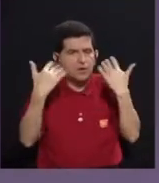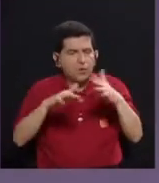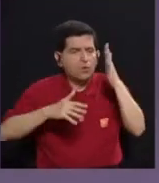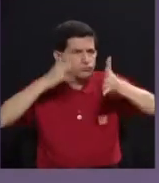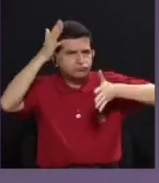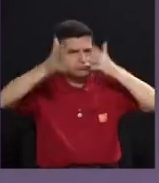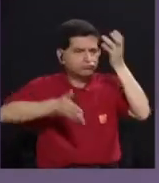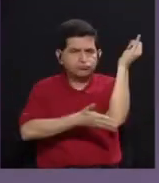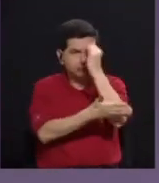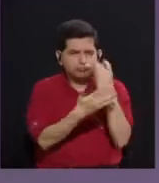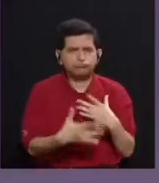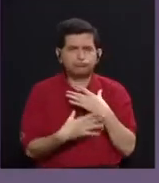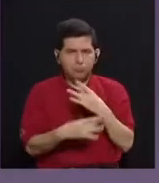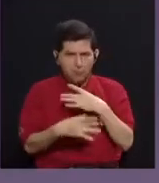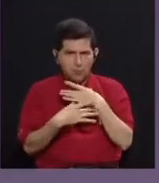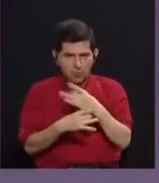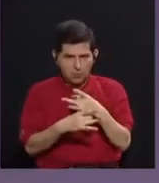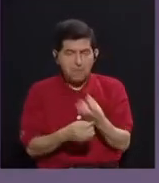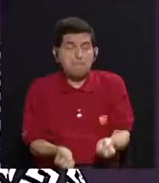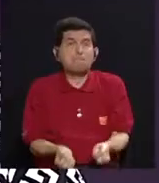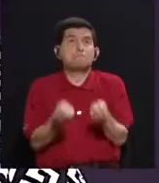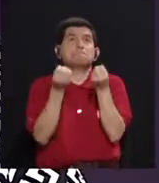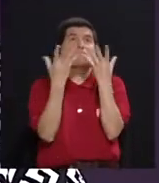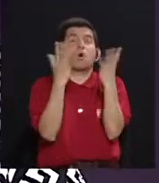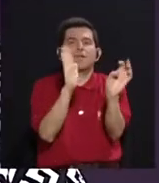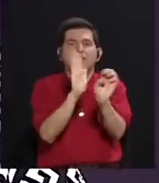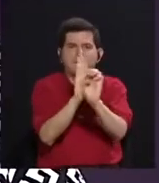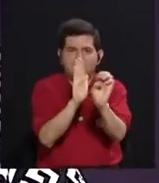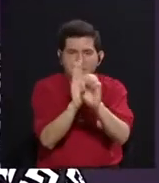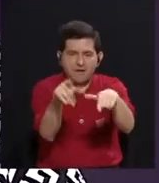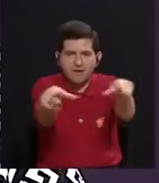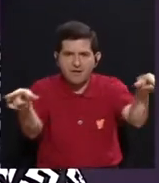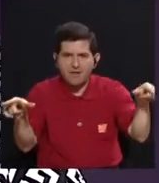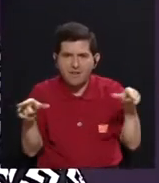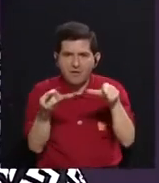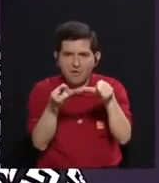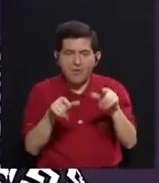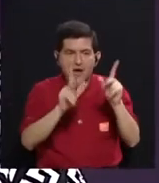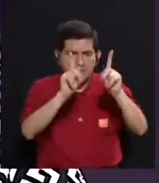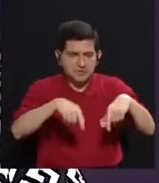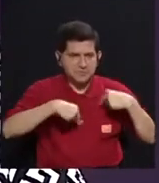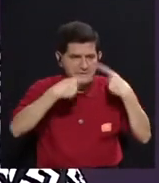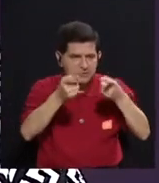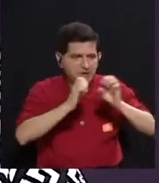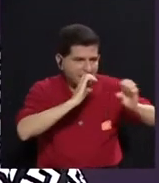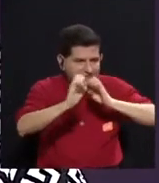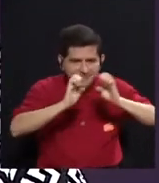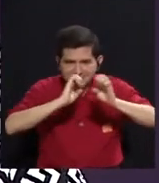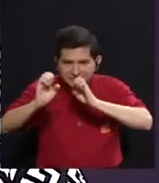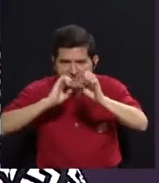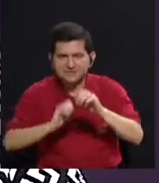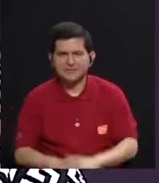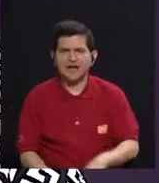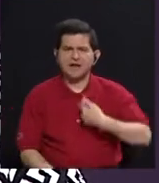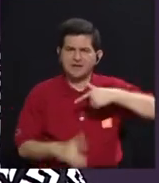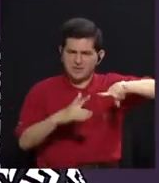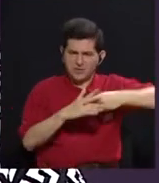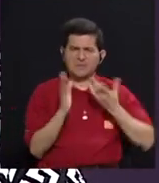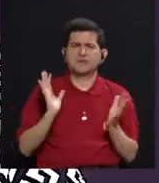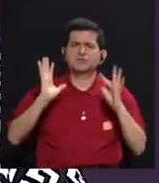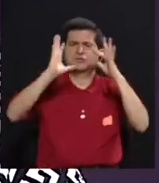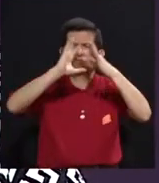creación artística superinteresante, sobran los ejemplos, los lugares a donde ir, la gente a quien entrevistar. Empiezo a